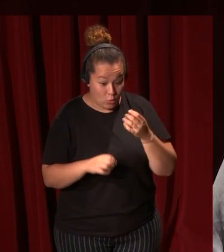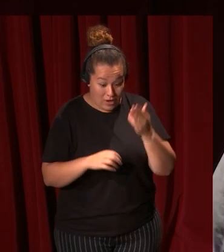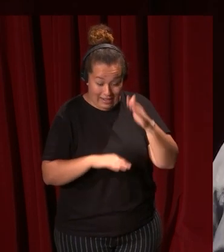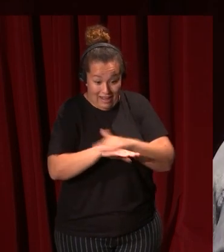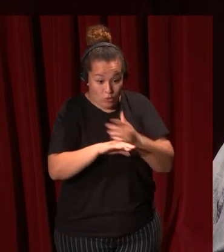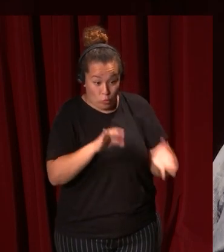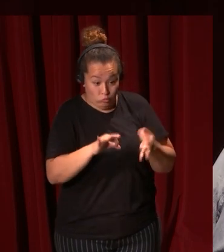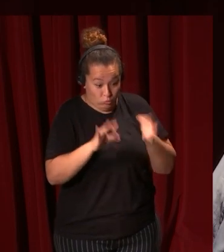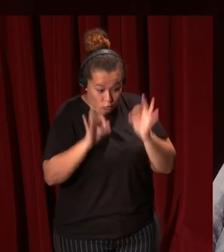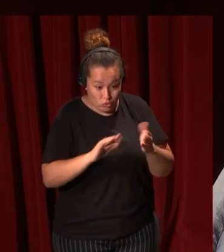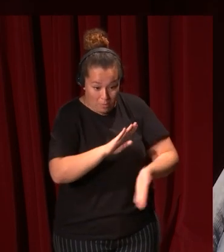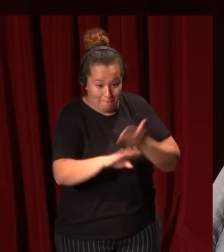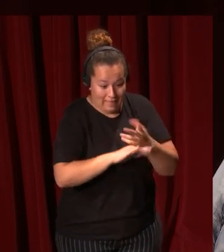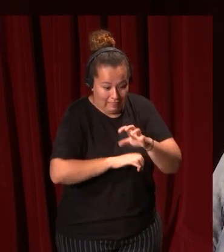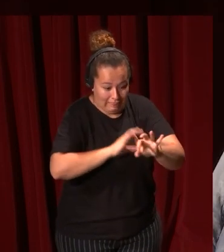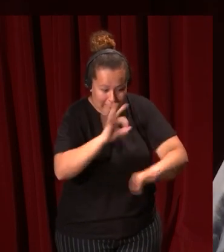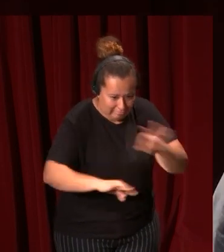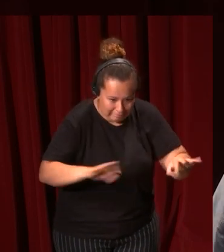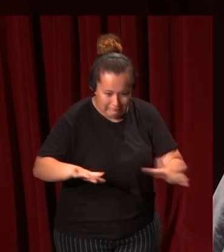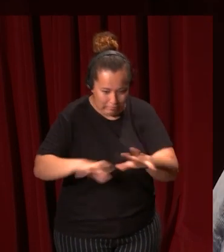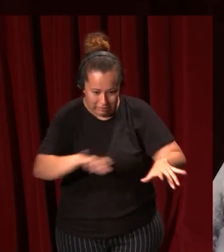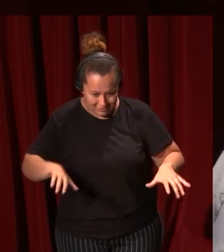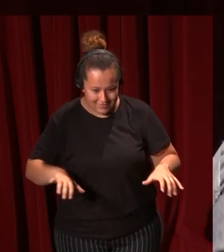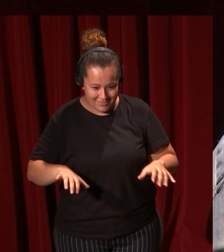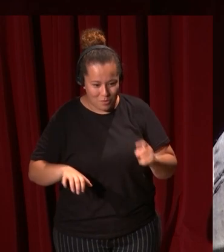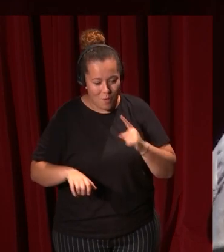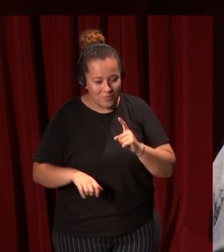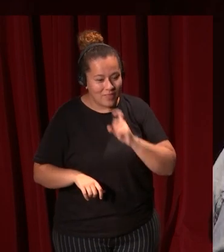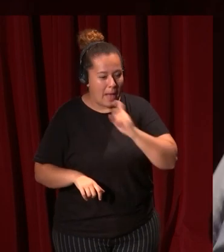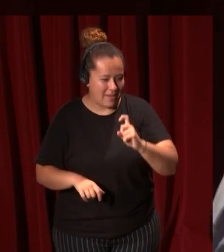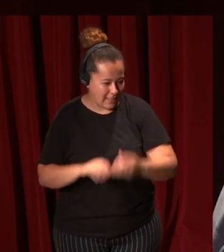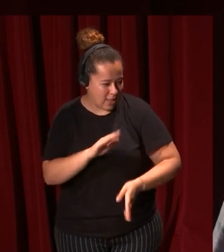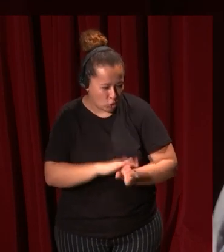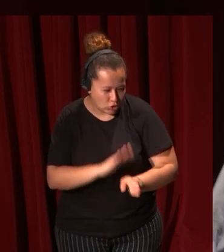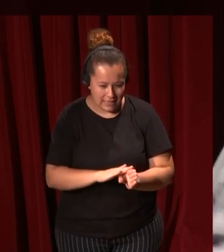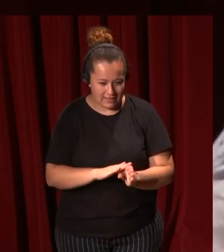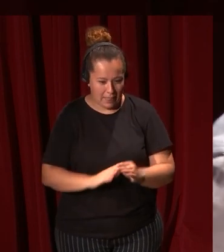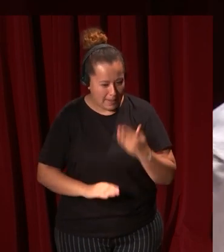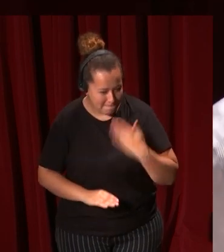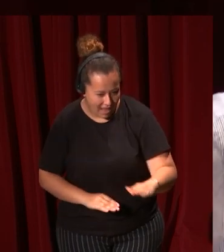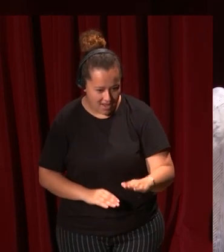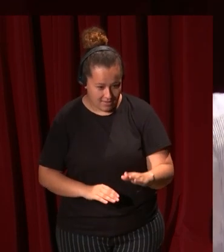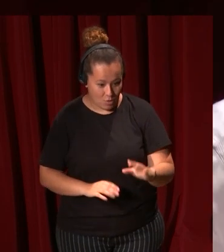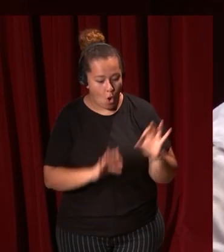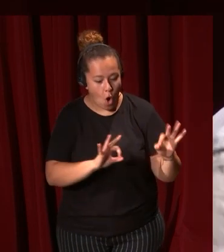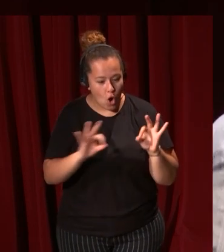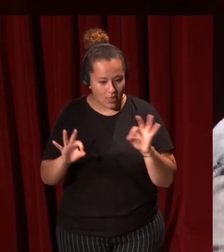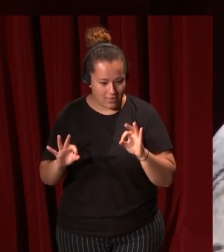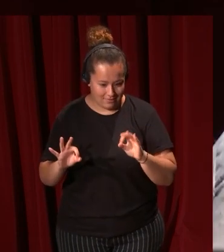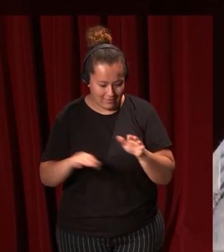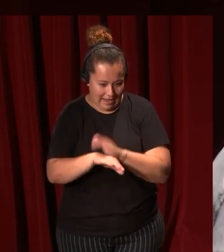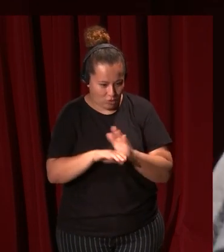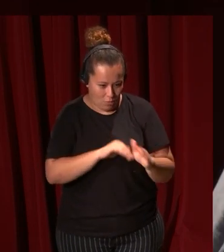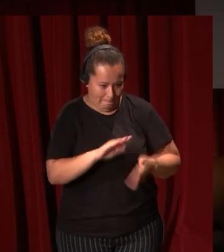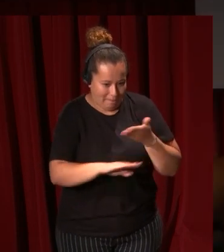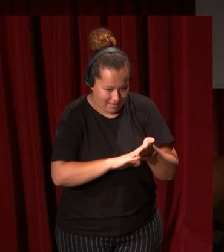que ordena el rezo de la mujer esa amenaza constante del mal que acecha al bien o del desorden que acecha al orden y abajo una